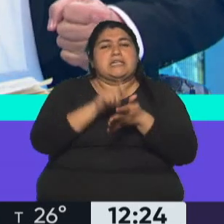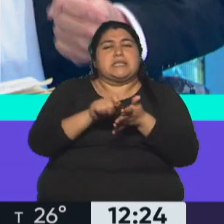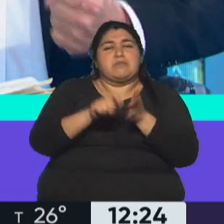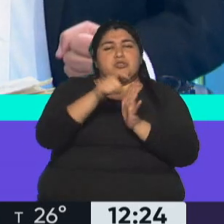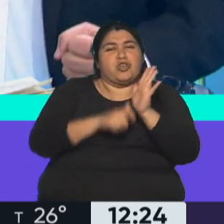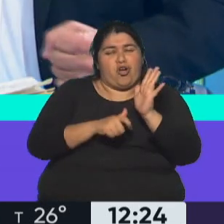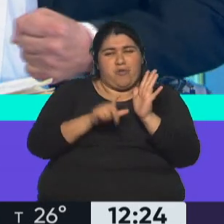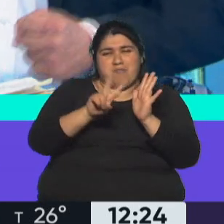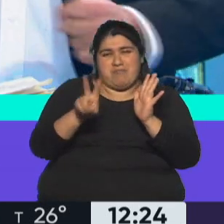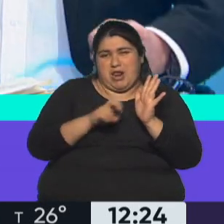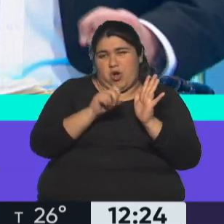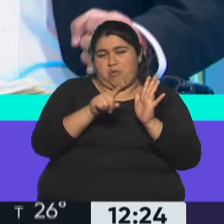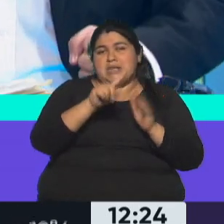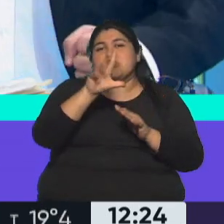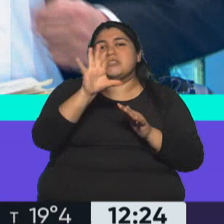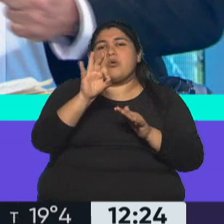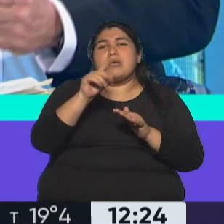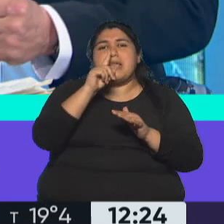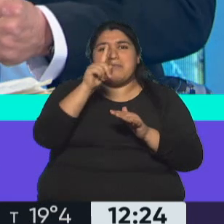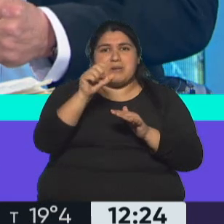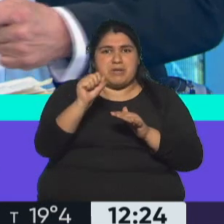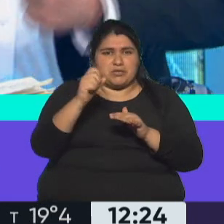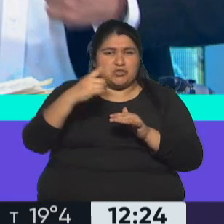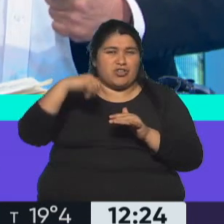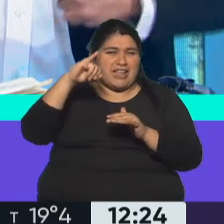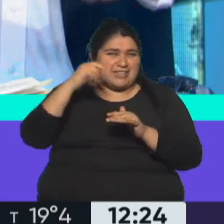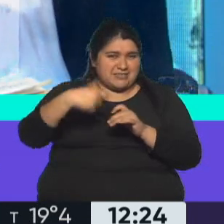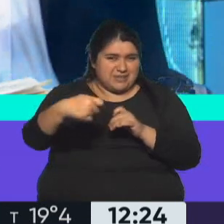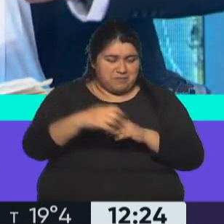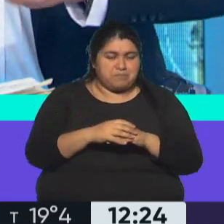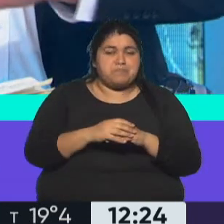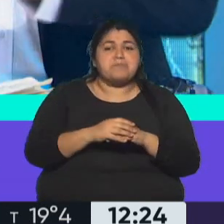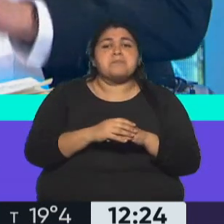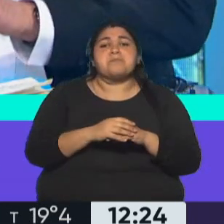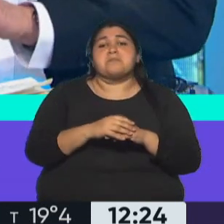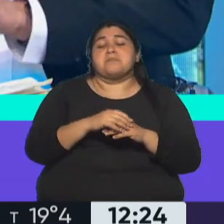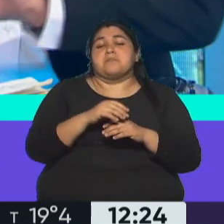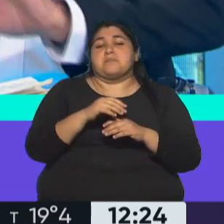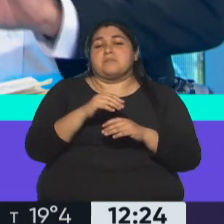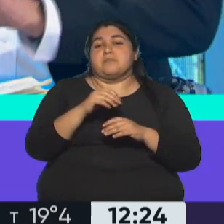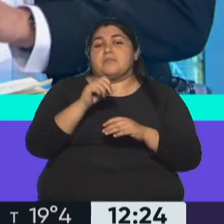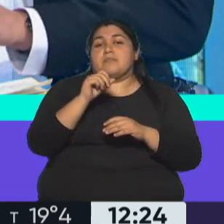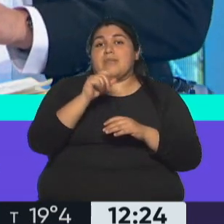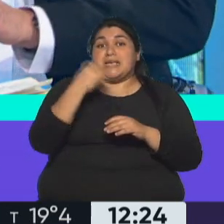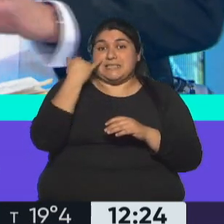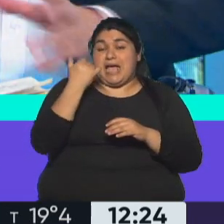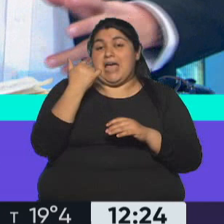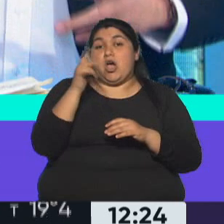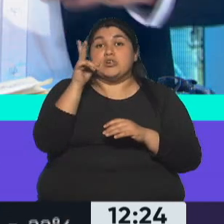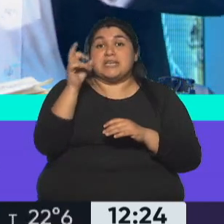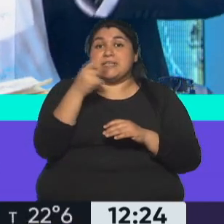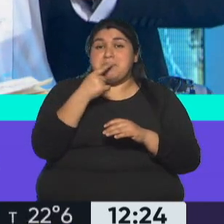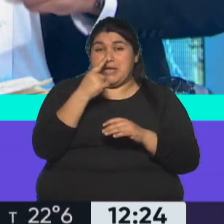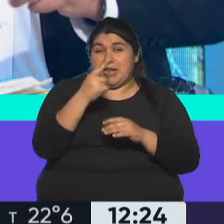de hasta 150.000 pesos a tasa cero. Hay 80.000 trámites en marcha. Todavía no se han acordado los créditos.